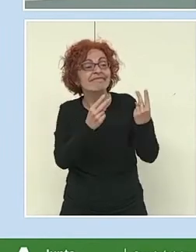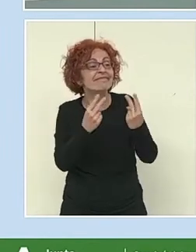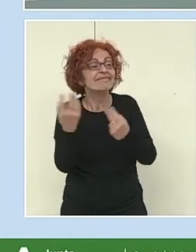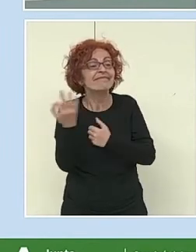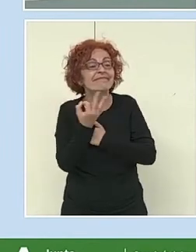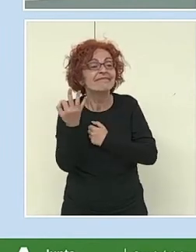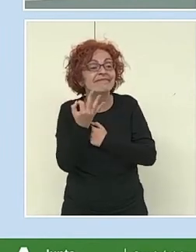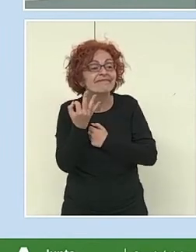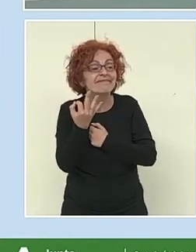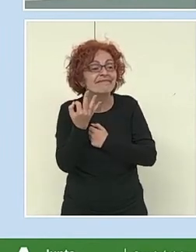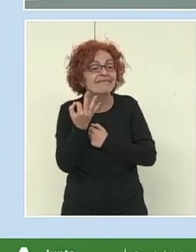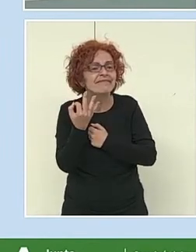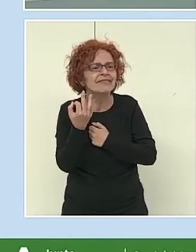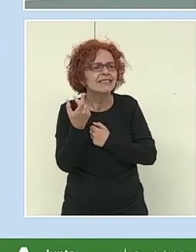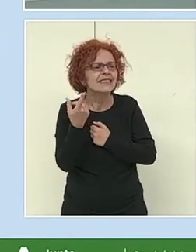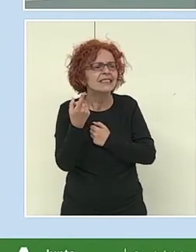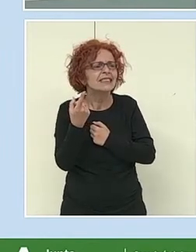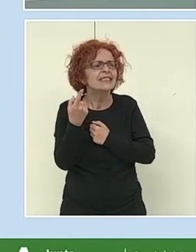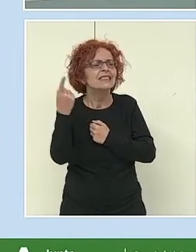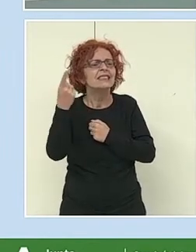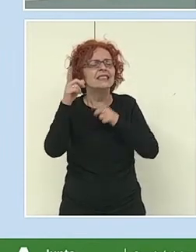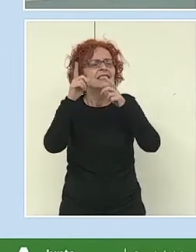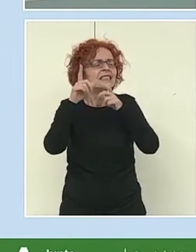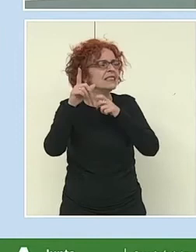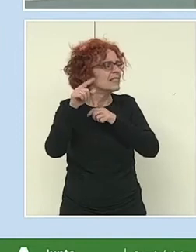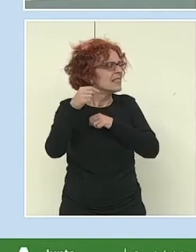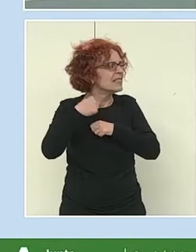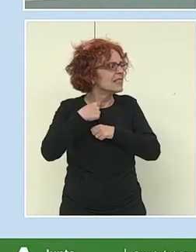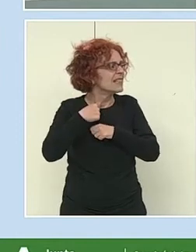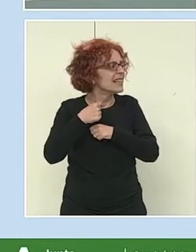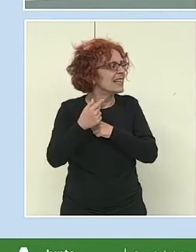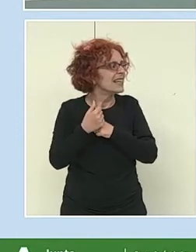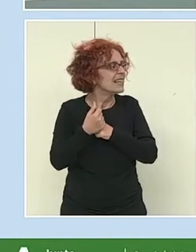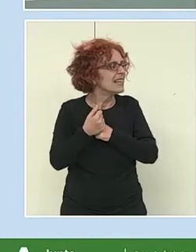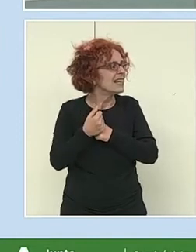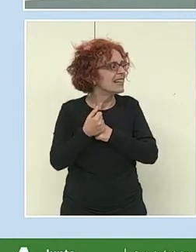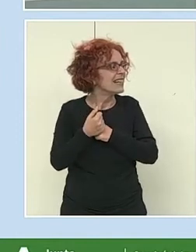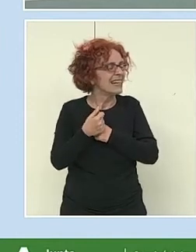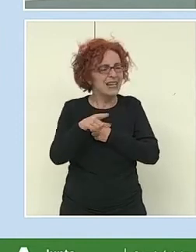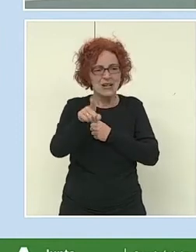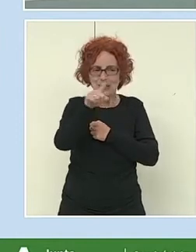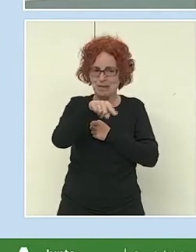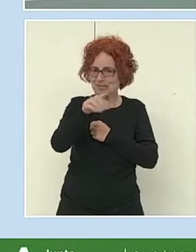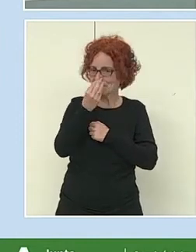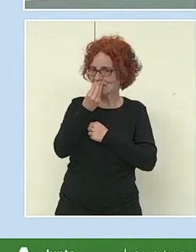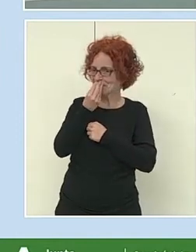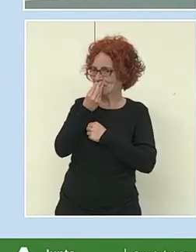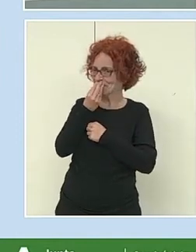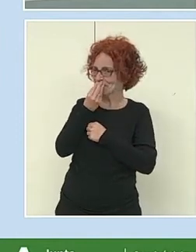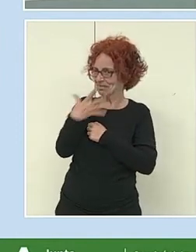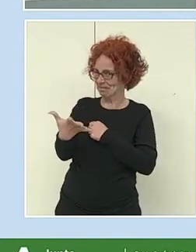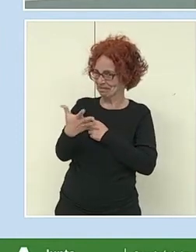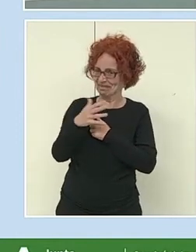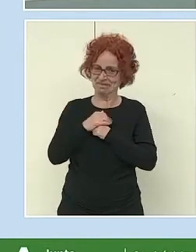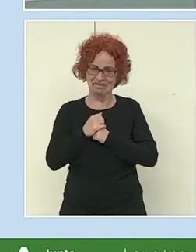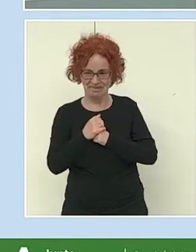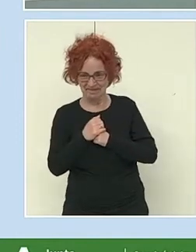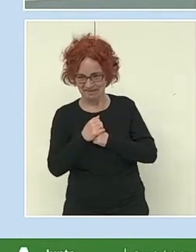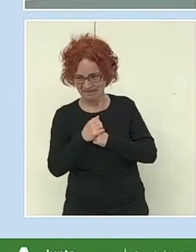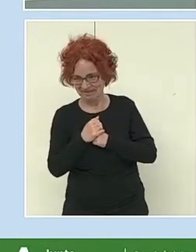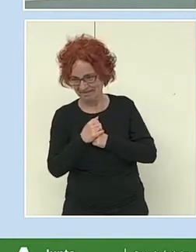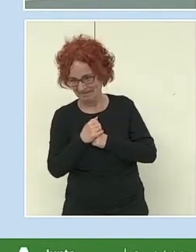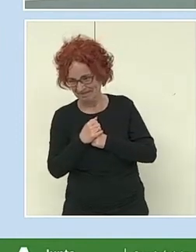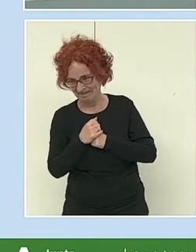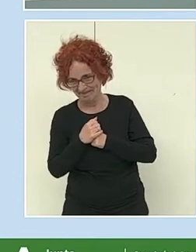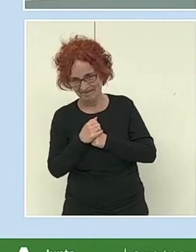Sí, muchísimo, supongo, mucho, absolutamente, sin lugar a dudas. Vale. Qué buenas son, qué bien. Tengan en